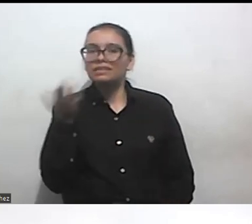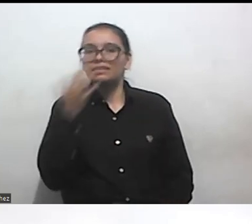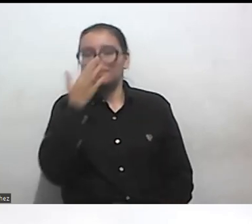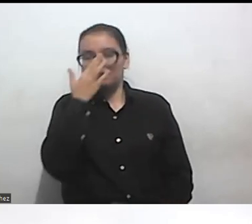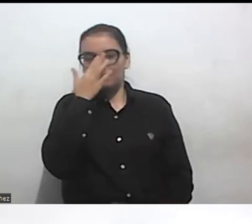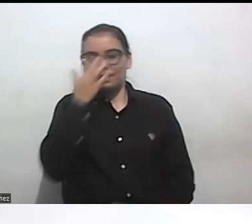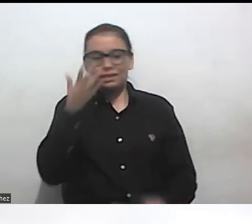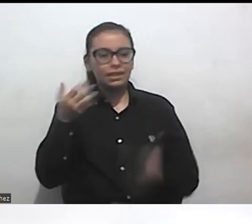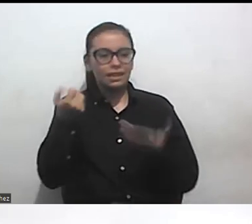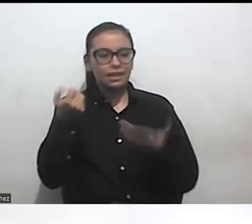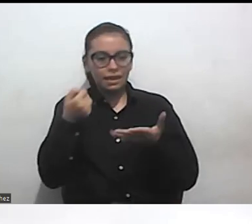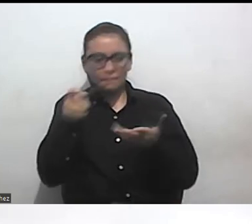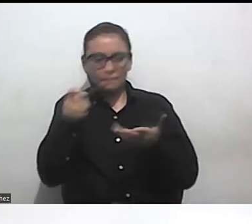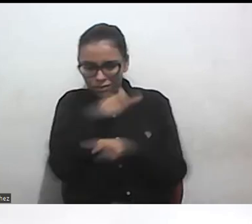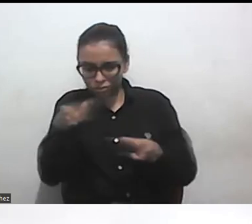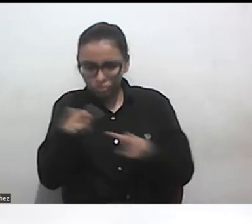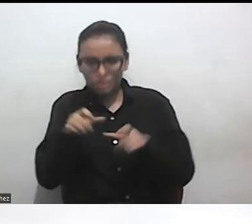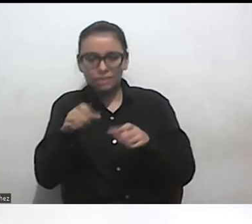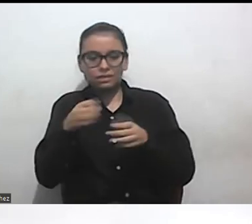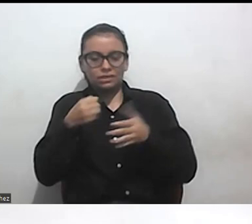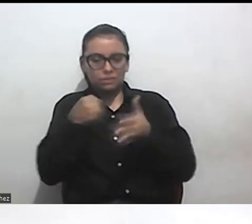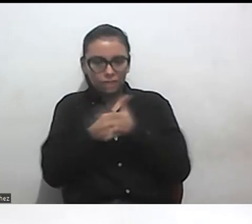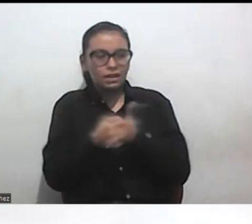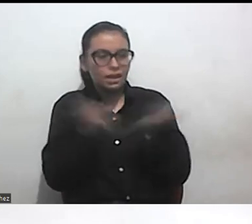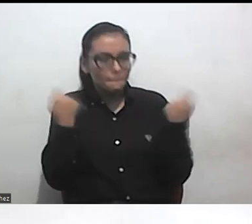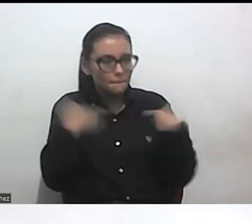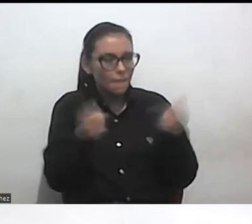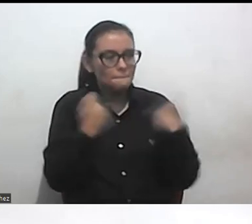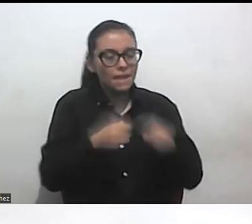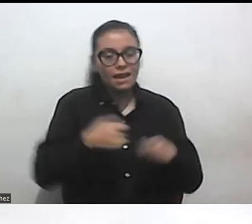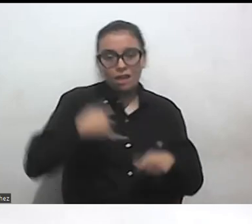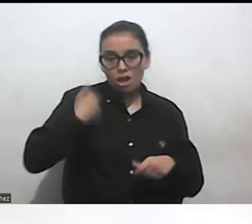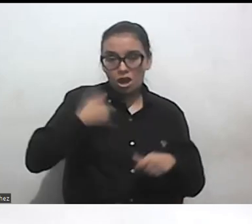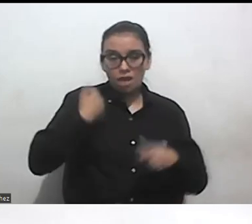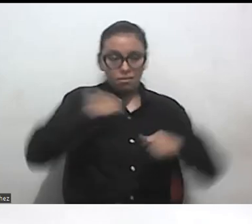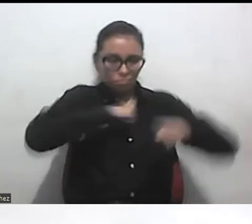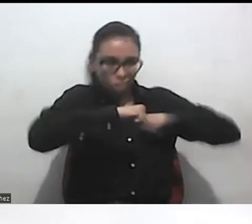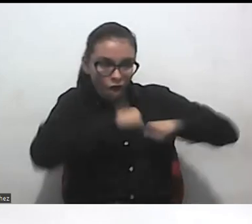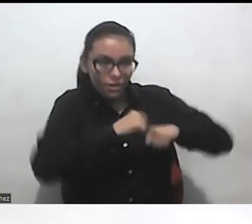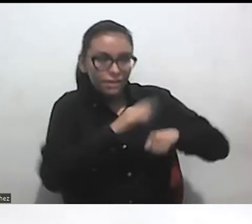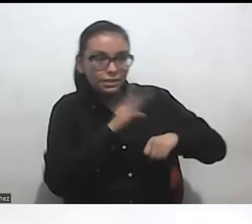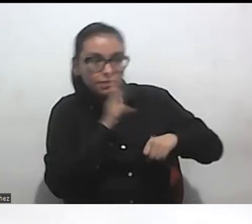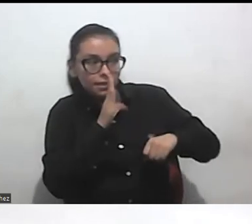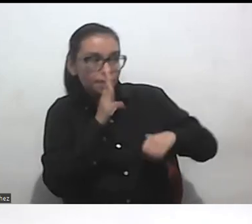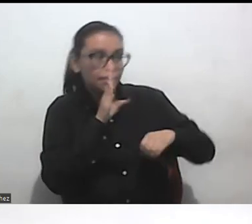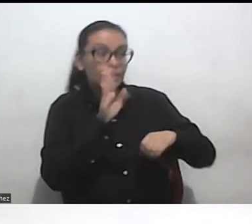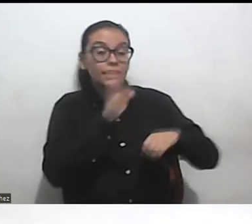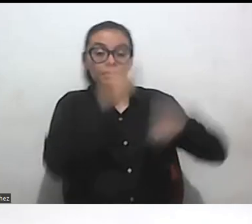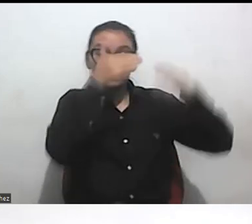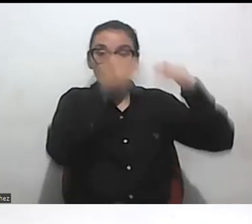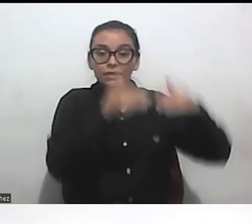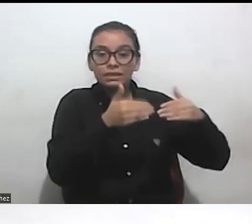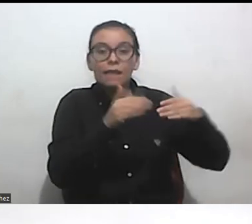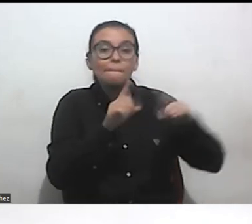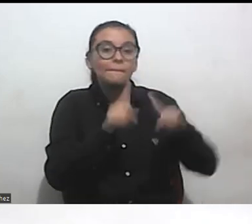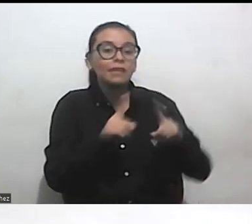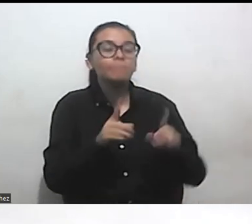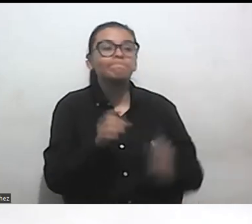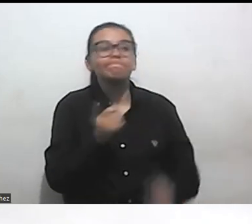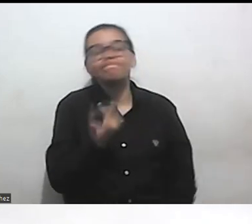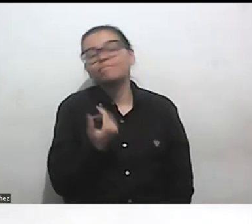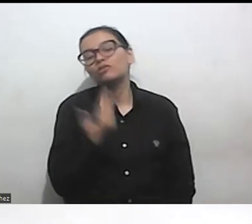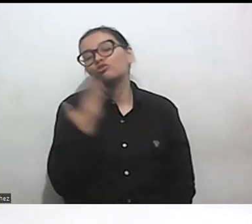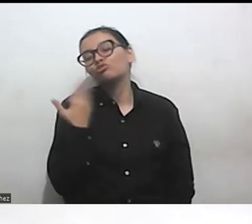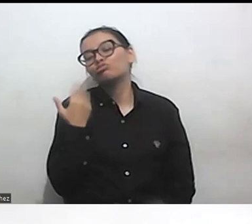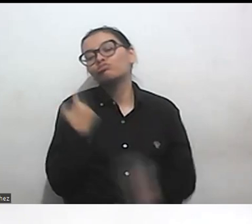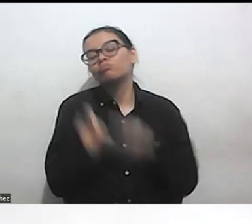y hoy en día vemos un poquito más de esas iniciativas pero es muy incipiente aún en comparación con lo que ocurre